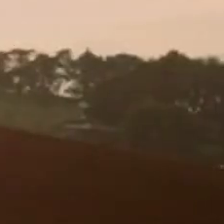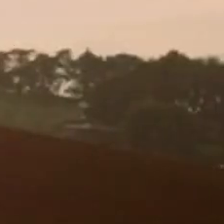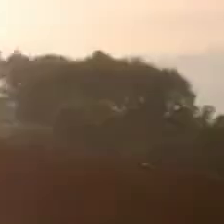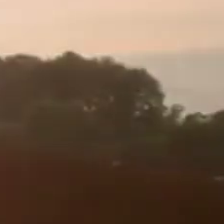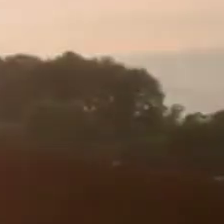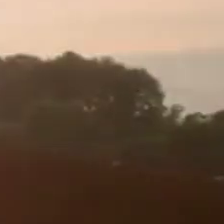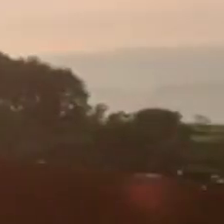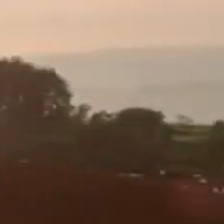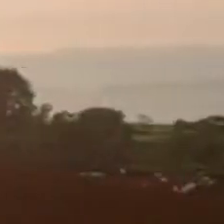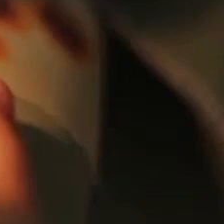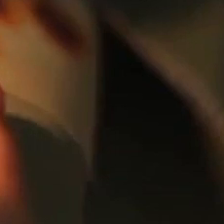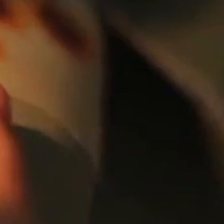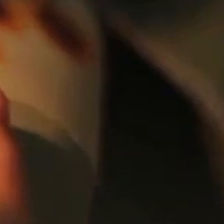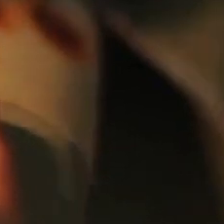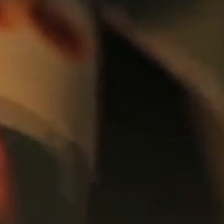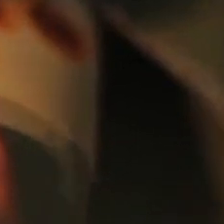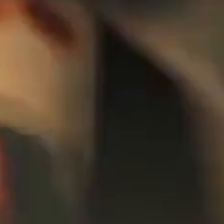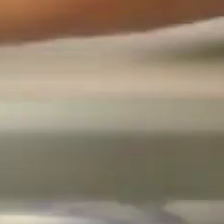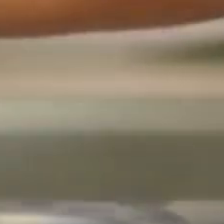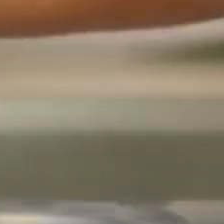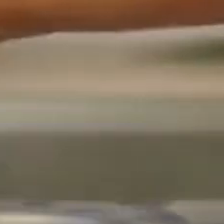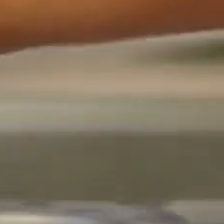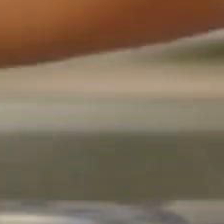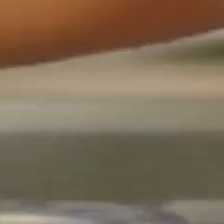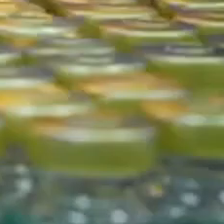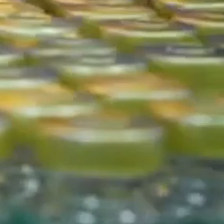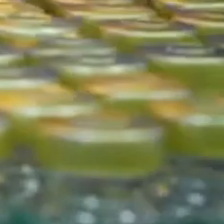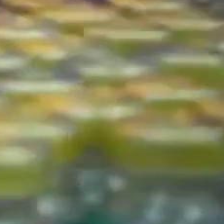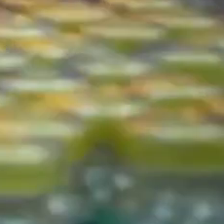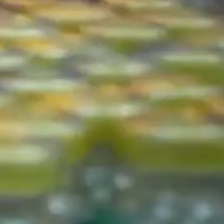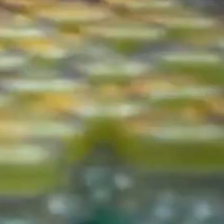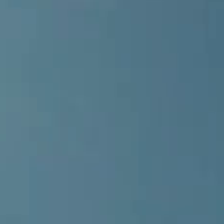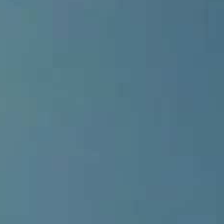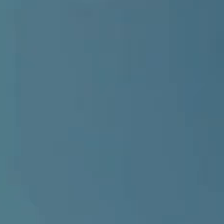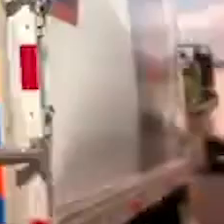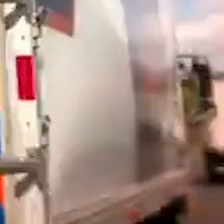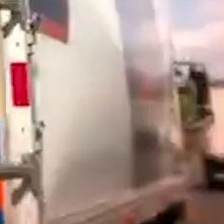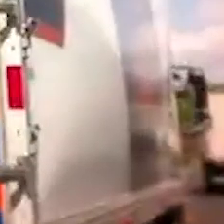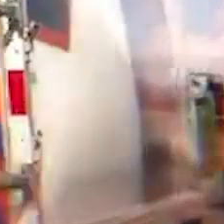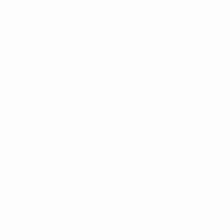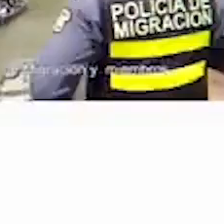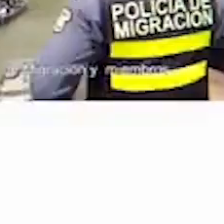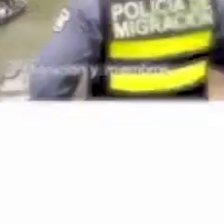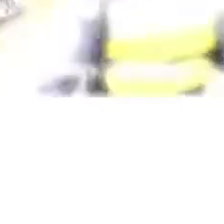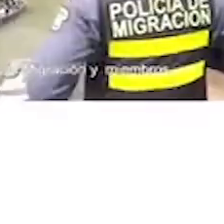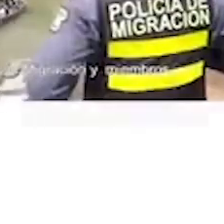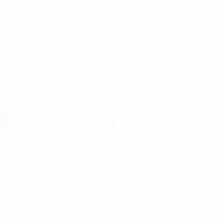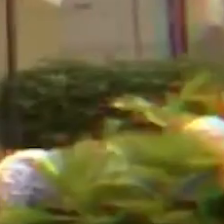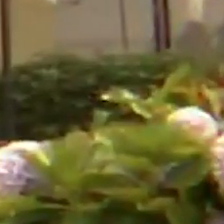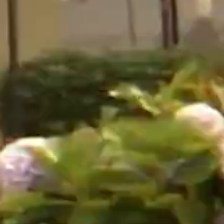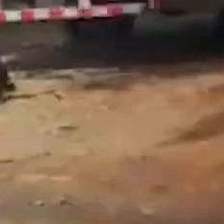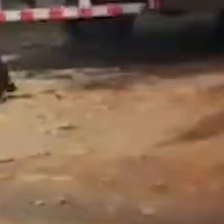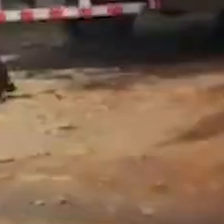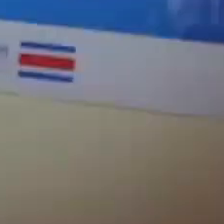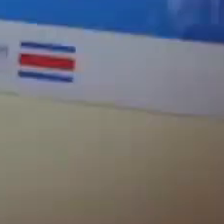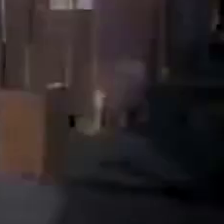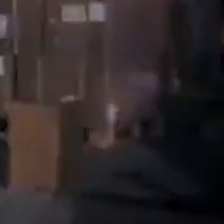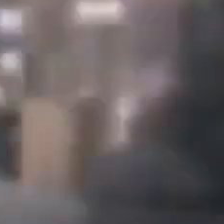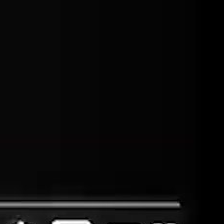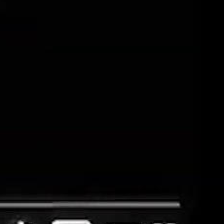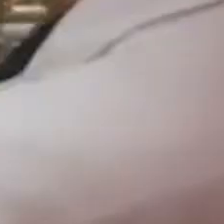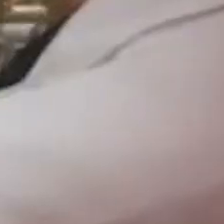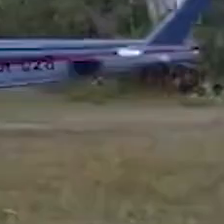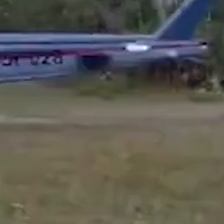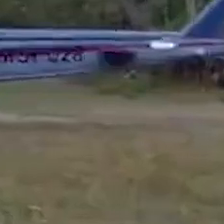familias tengamos alimento, electricidad, agua, medicinas, salud, justicia, seguridad y tantas otras